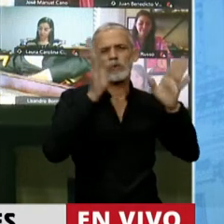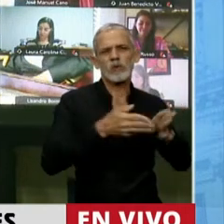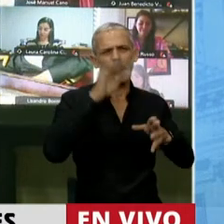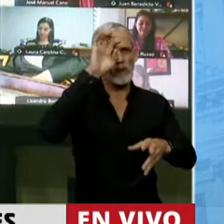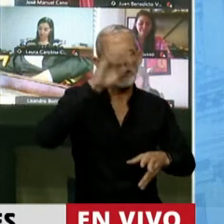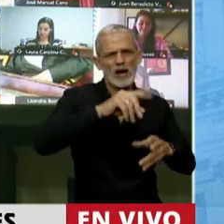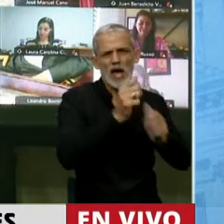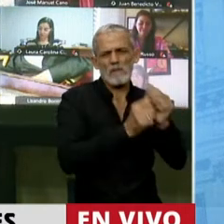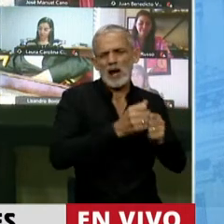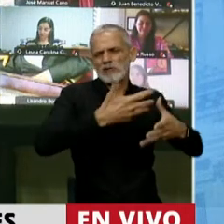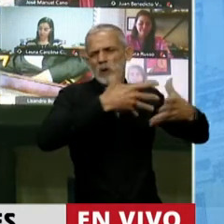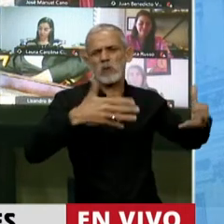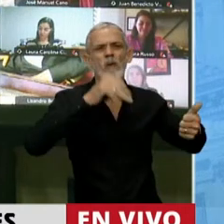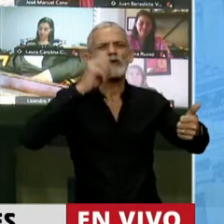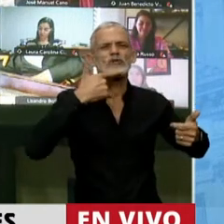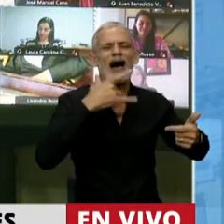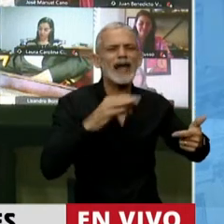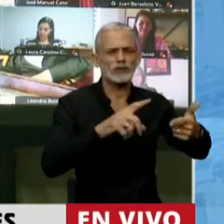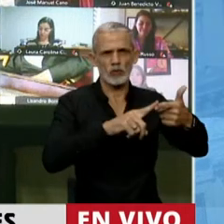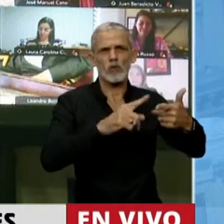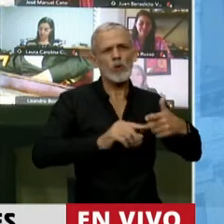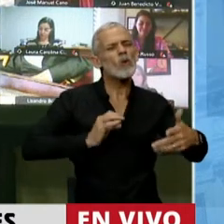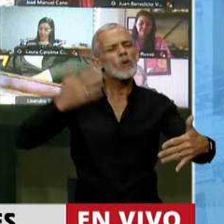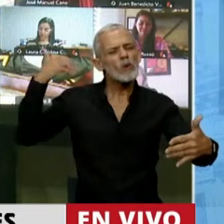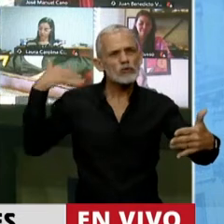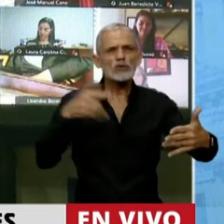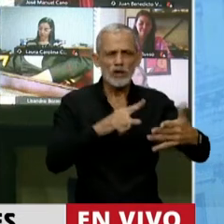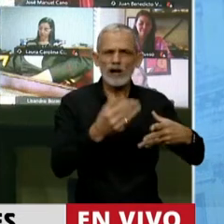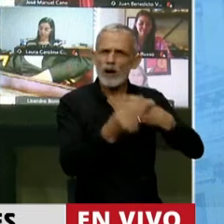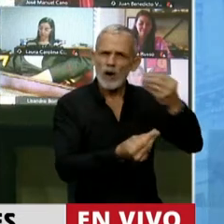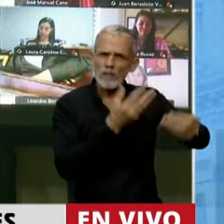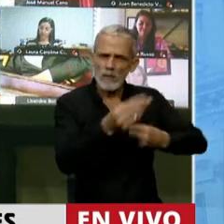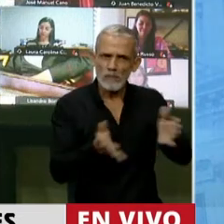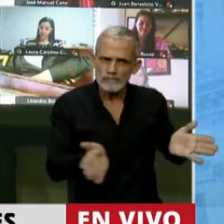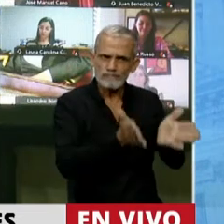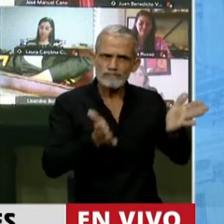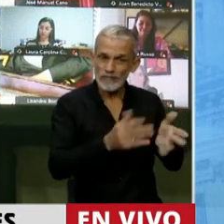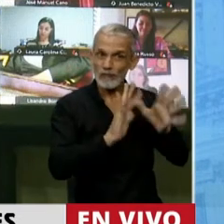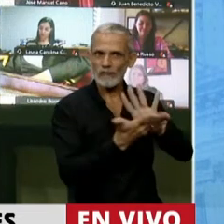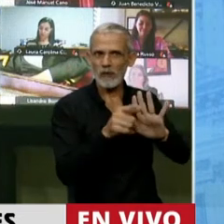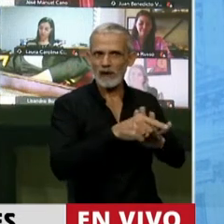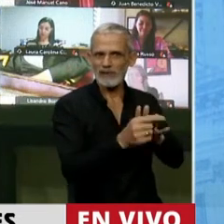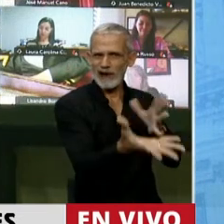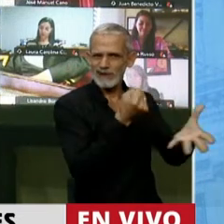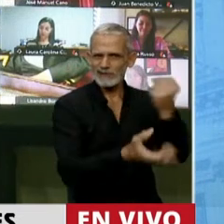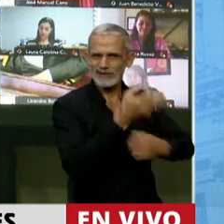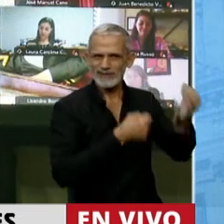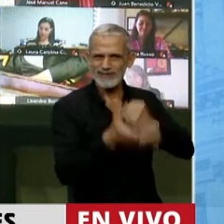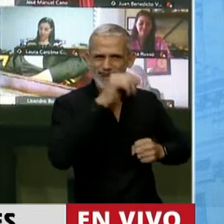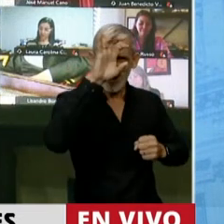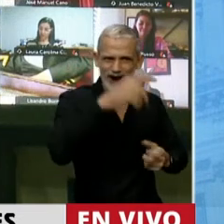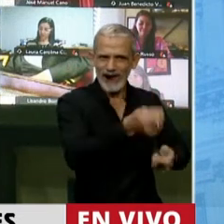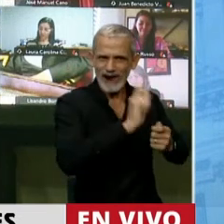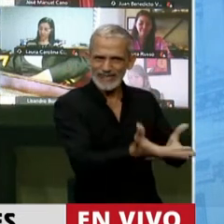Chevron, de Monsanto. Hace décadas que vienen impulsando este modelo extractivista y lo vienen